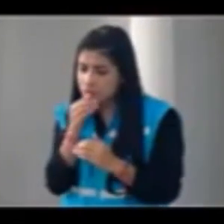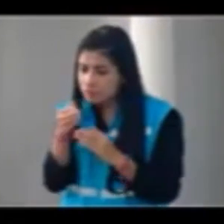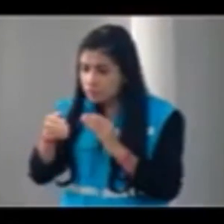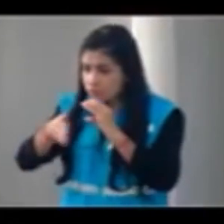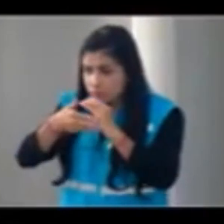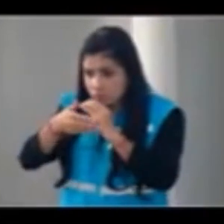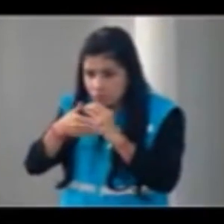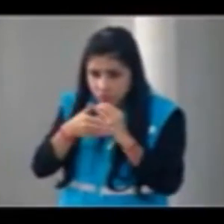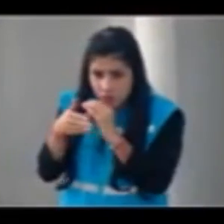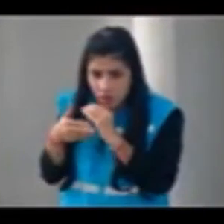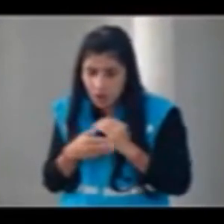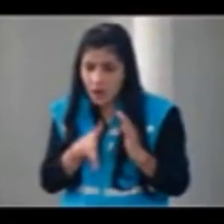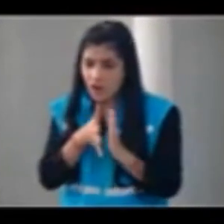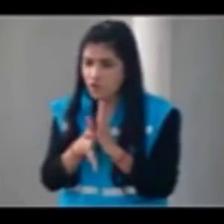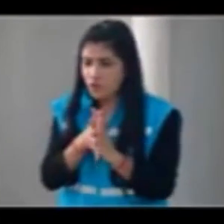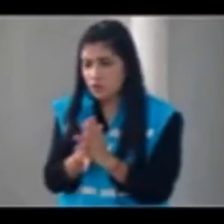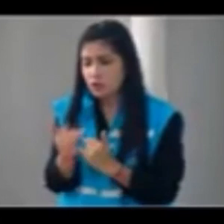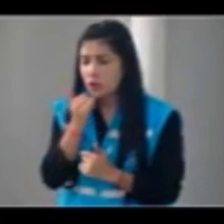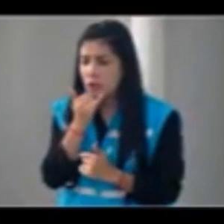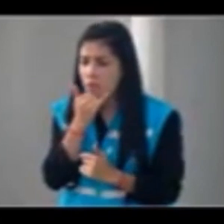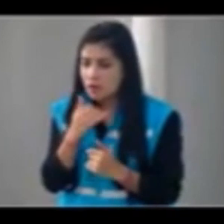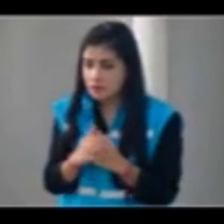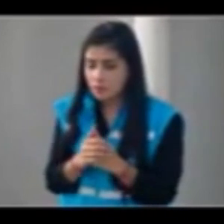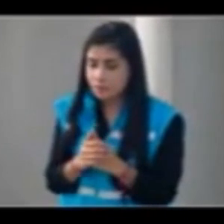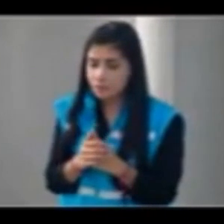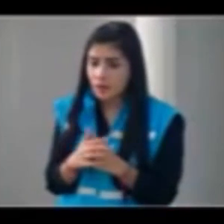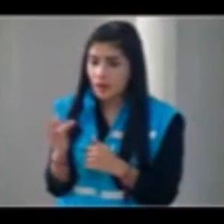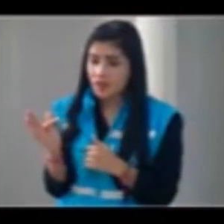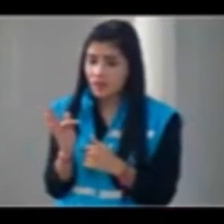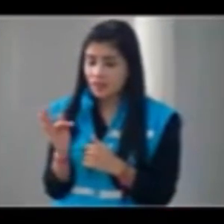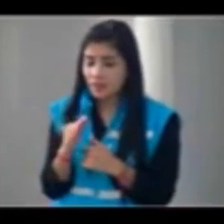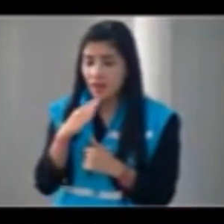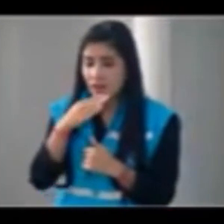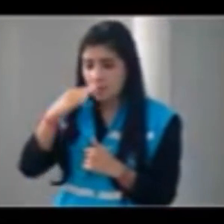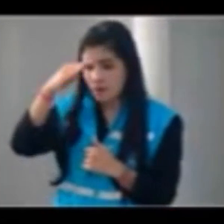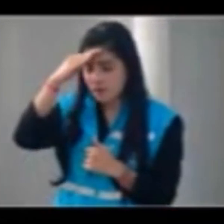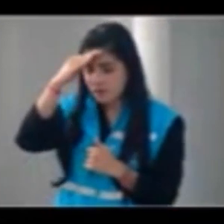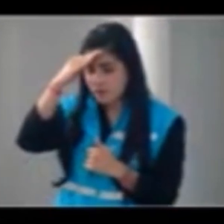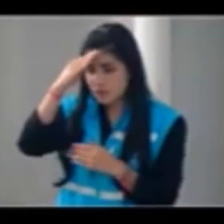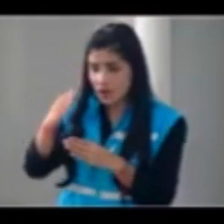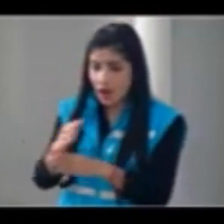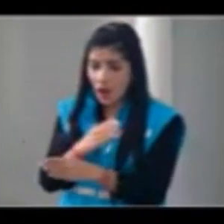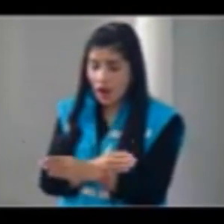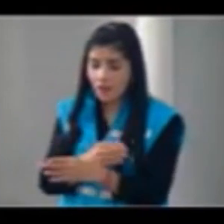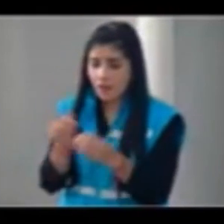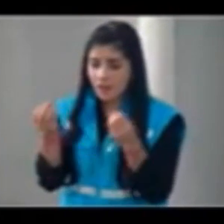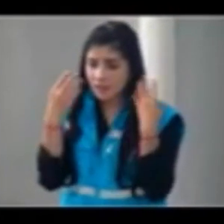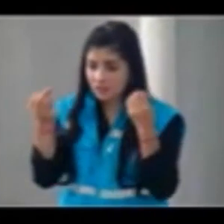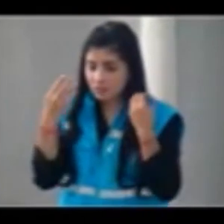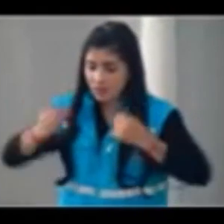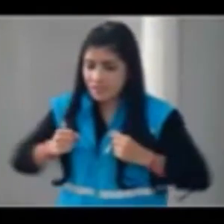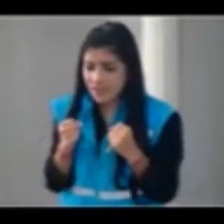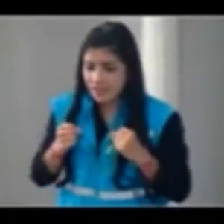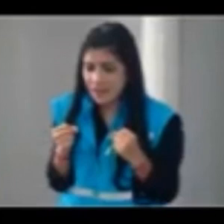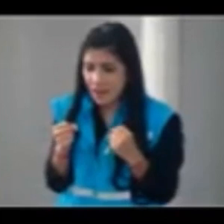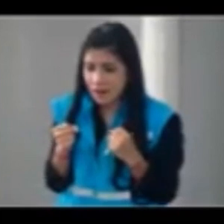Telemedellín. Yo no sé si yo estoy censurado o no en Telemedellín, lo que sí sé es que me han invitado a un programa en Santa Elena que me cancelaron y no me dijeron después por qué y